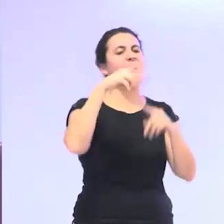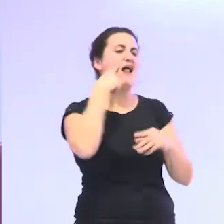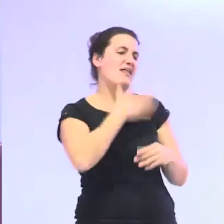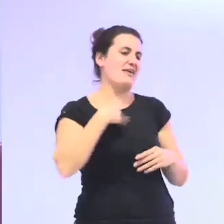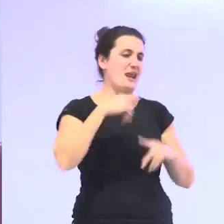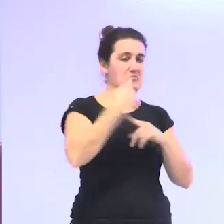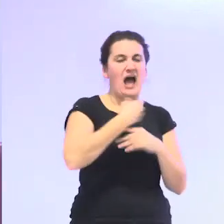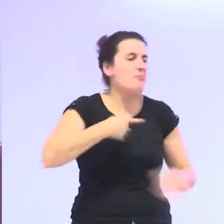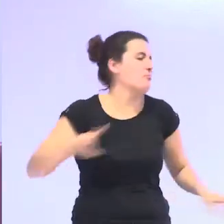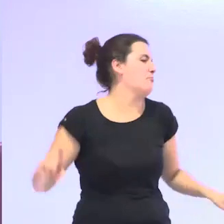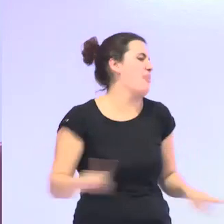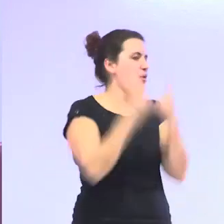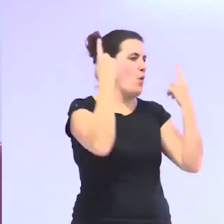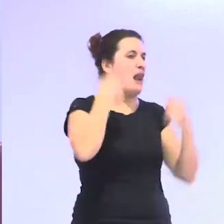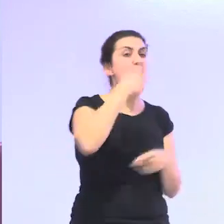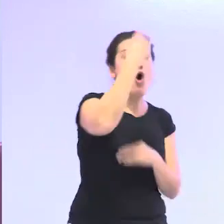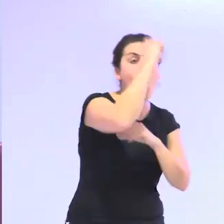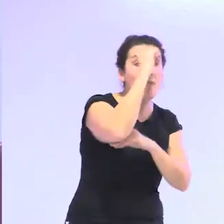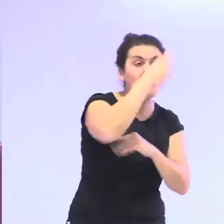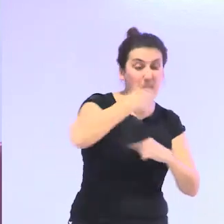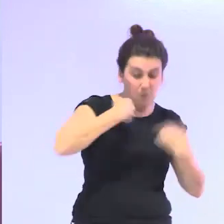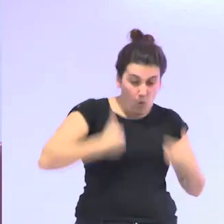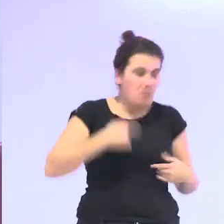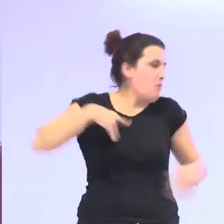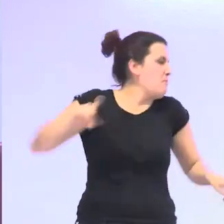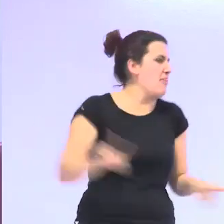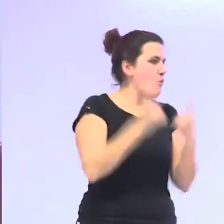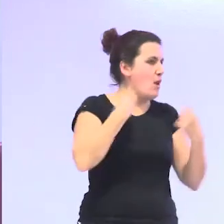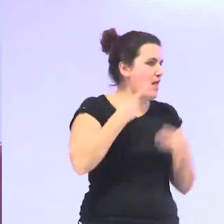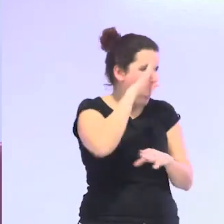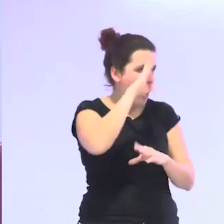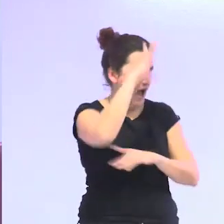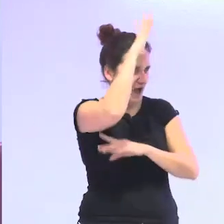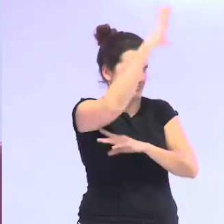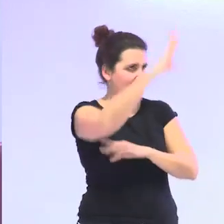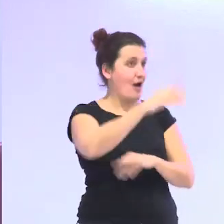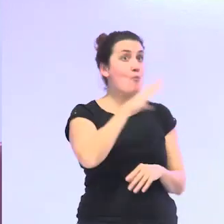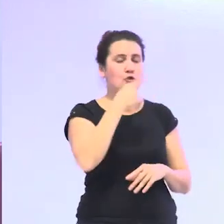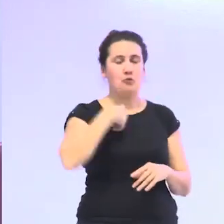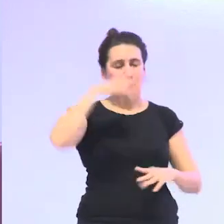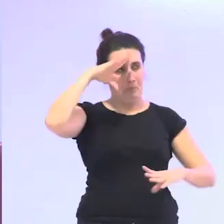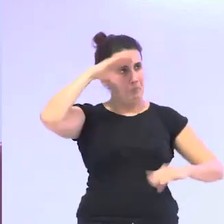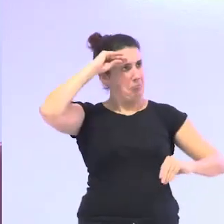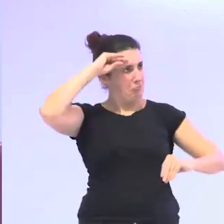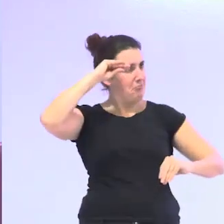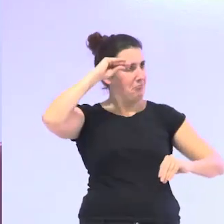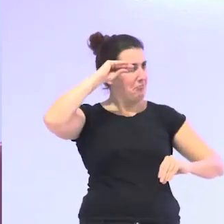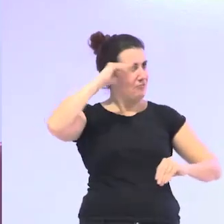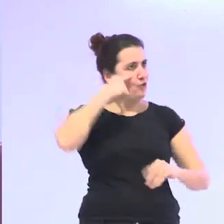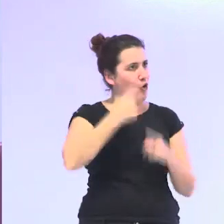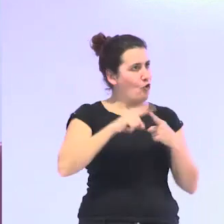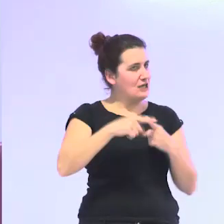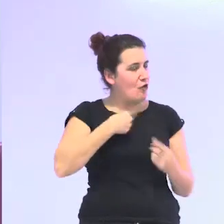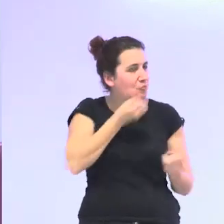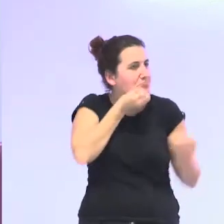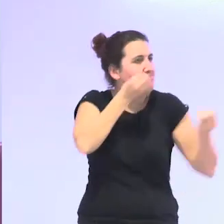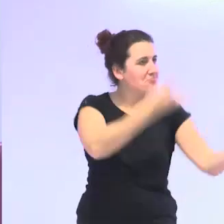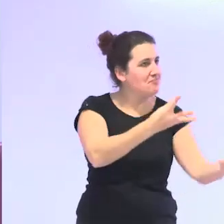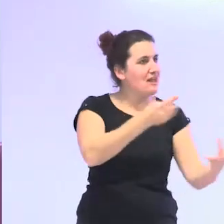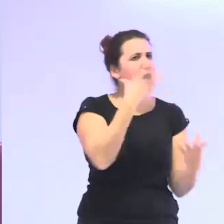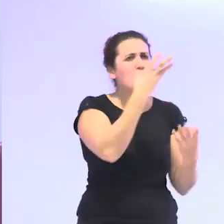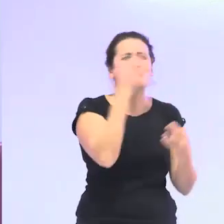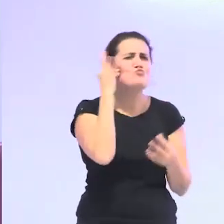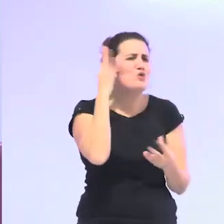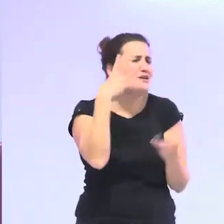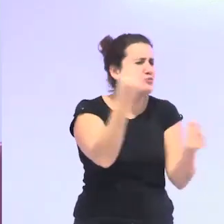un pimiento lo que opinen de mi cuerpo por eso a mi me sorprendió y fue una cosa que yo también os traslado que muchas mujeres